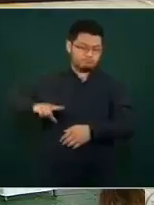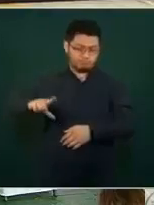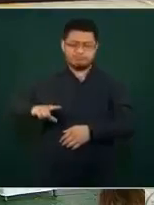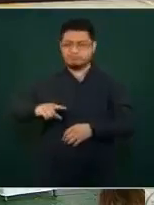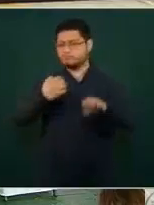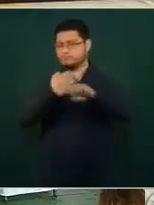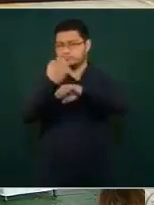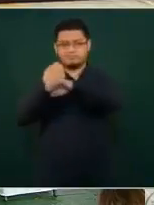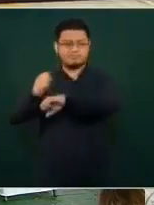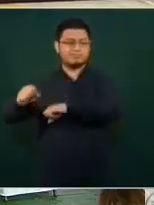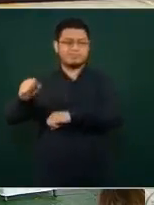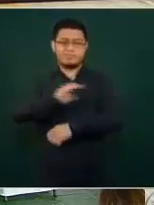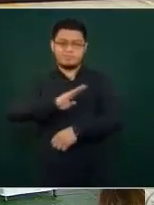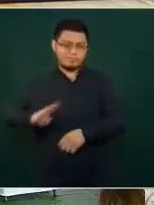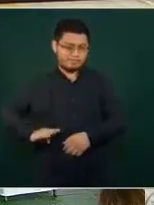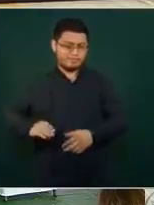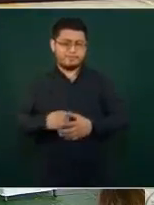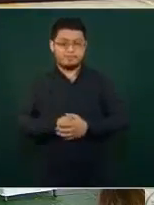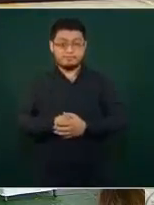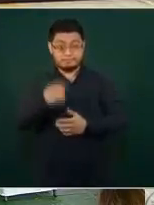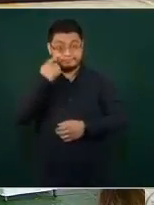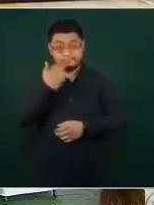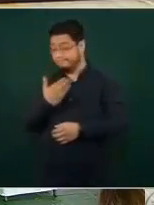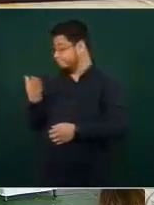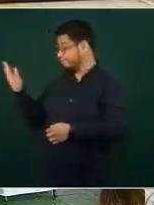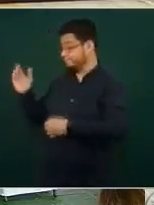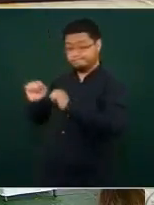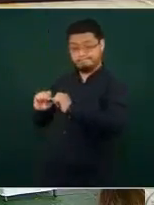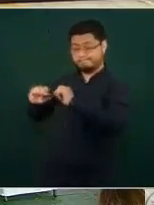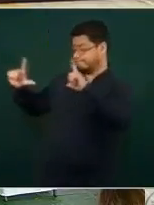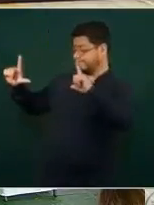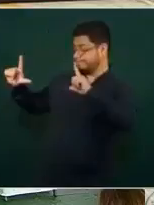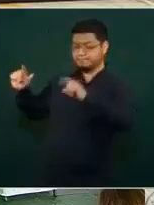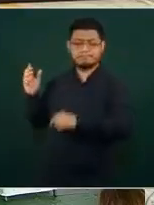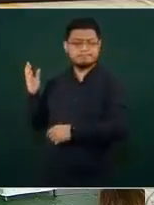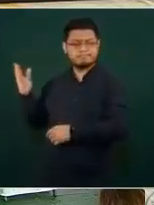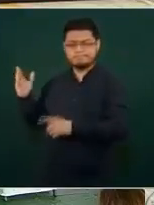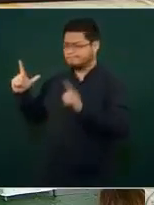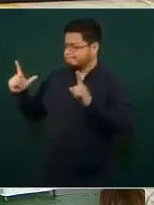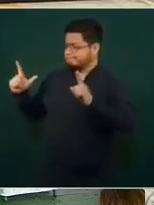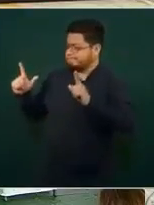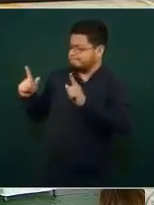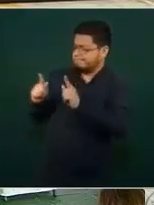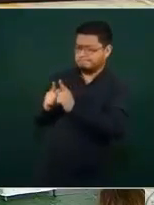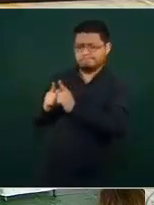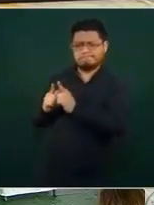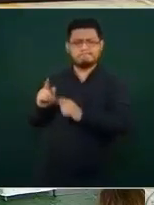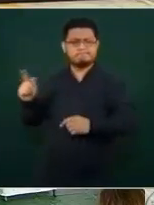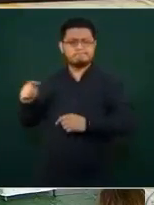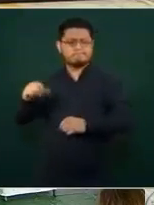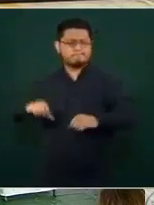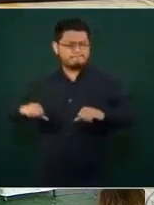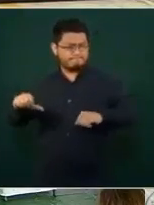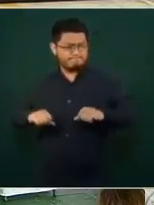municipios. Aquí finalmente presento una lámina donde está el resumen de las actividades, de las